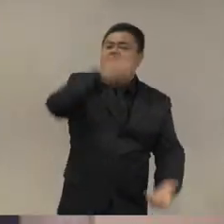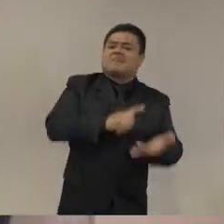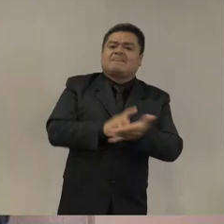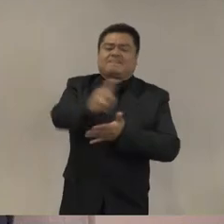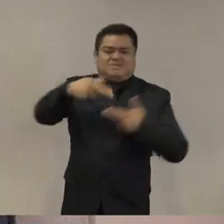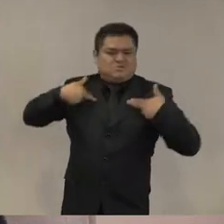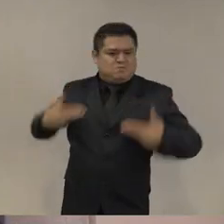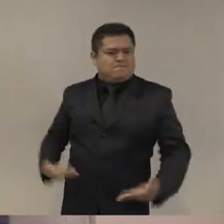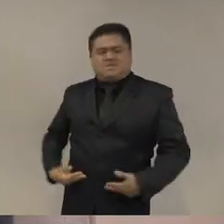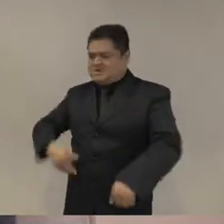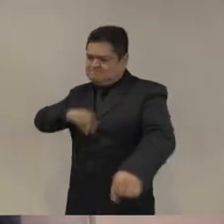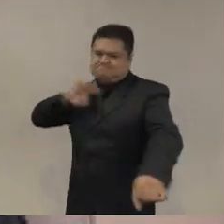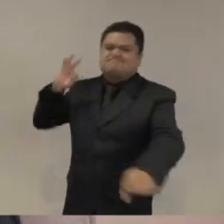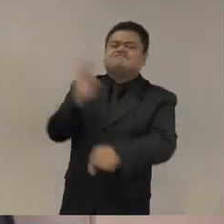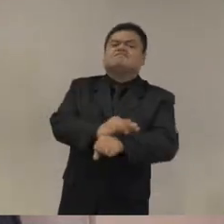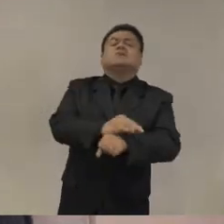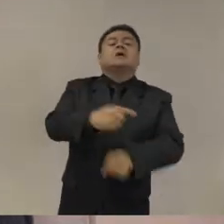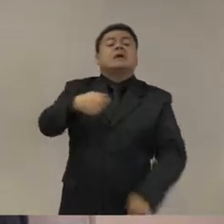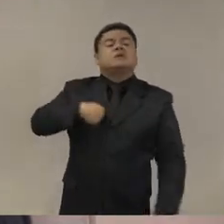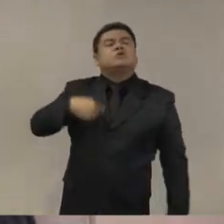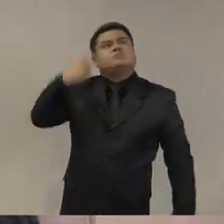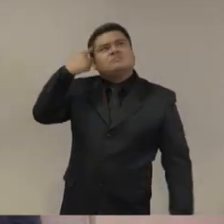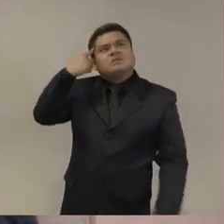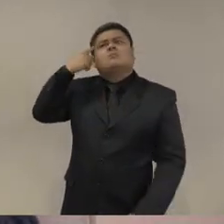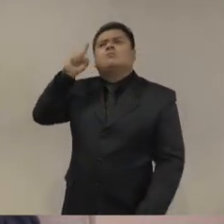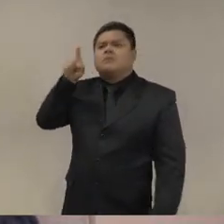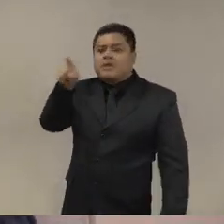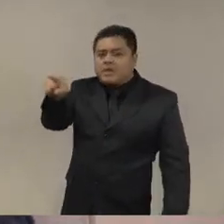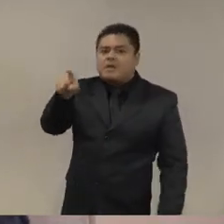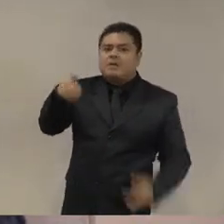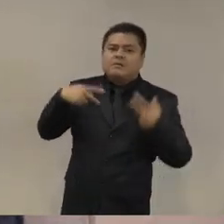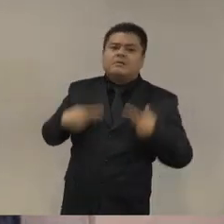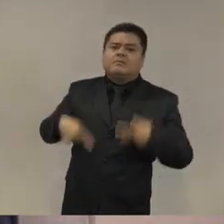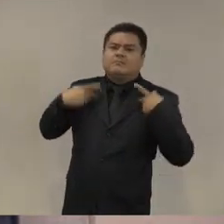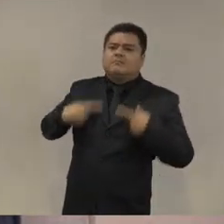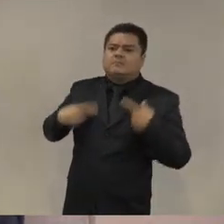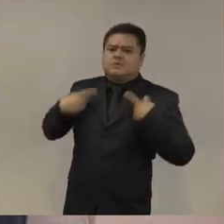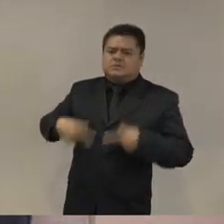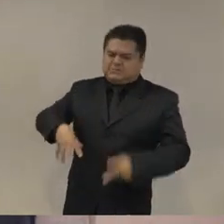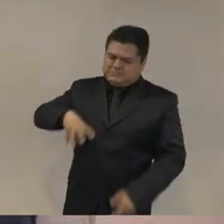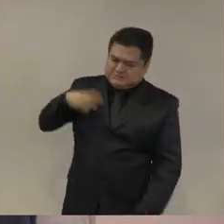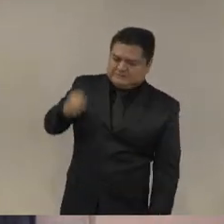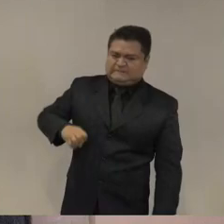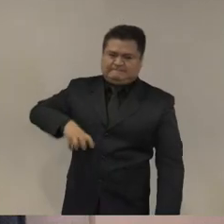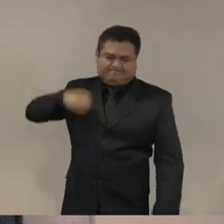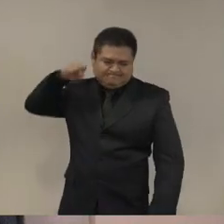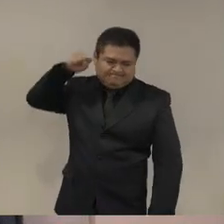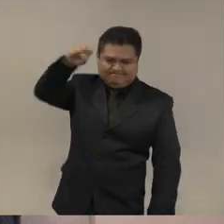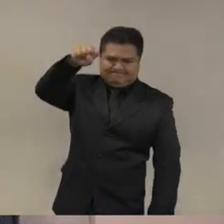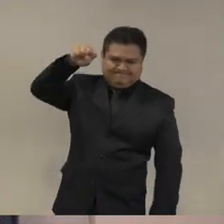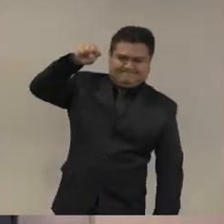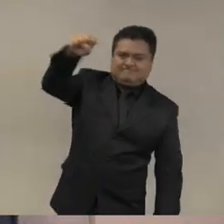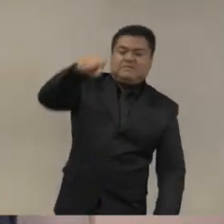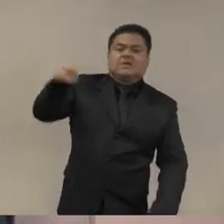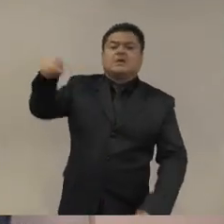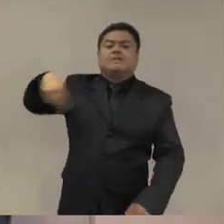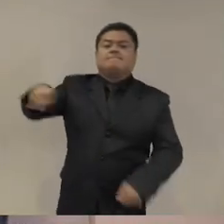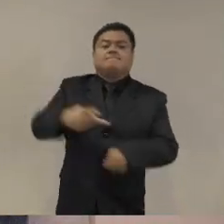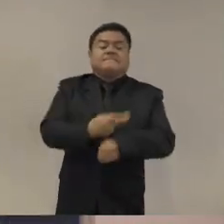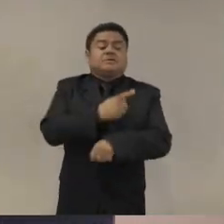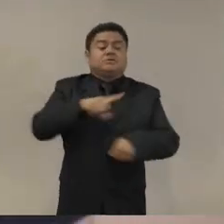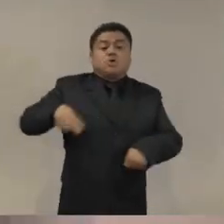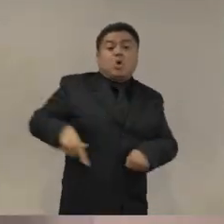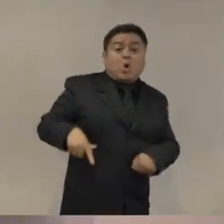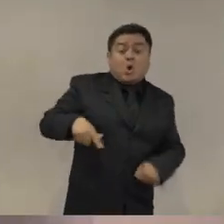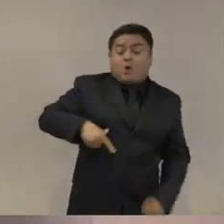humanos y por eso yo decía han logrado con su presión que se construya política pública y el